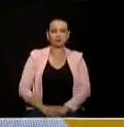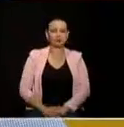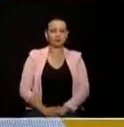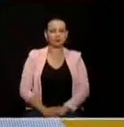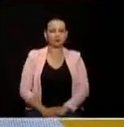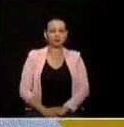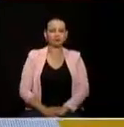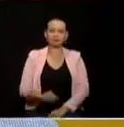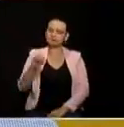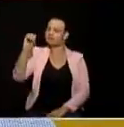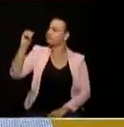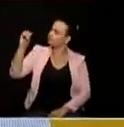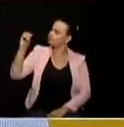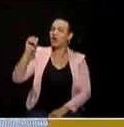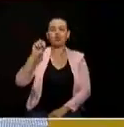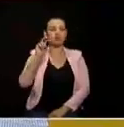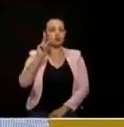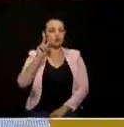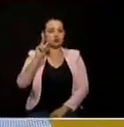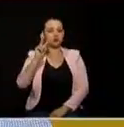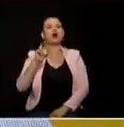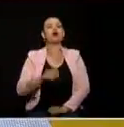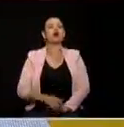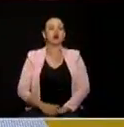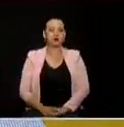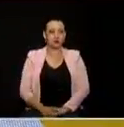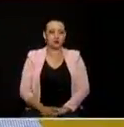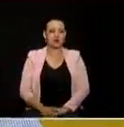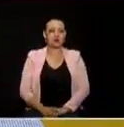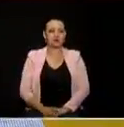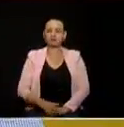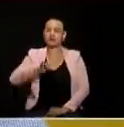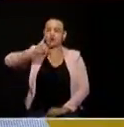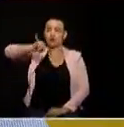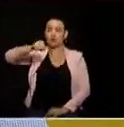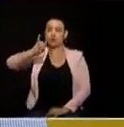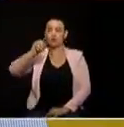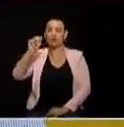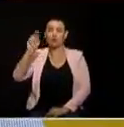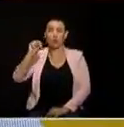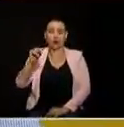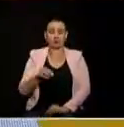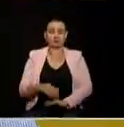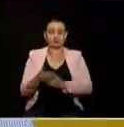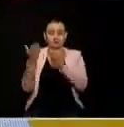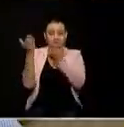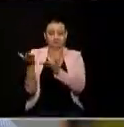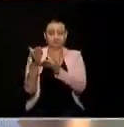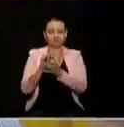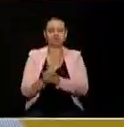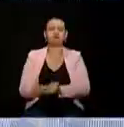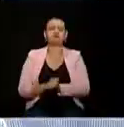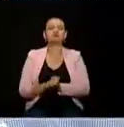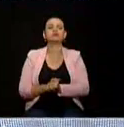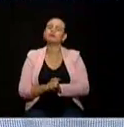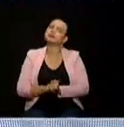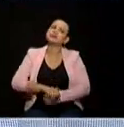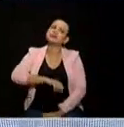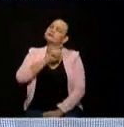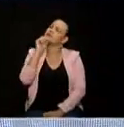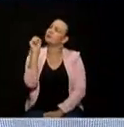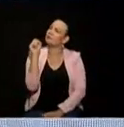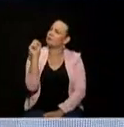el número 2 el número 2 es decir a juan camilo restrepo juan en tu